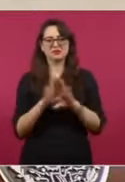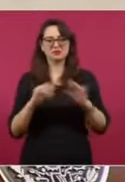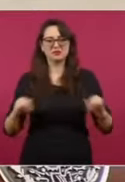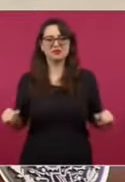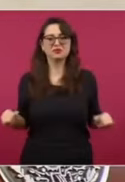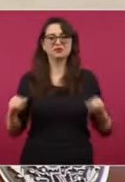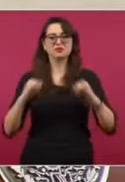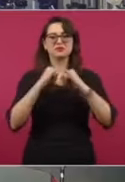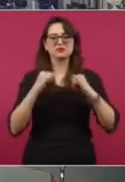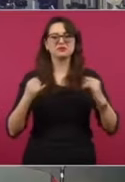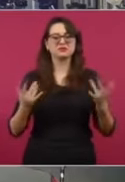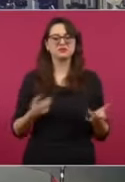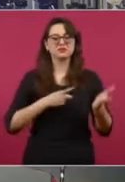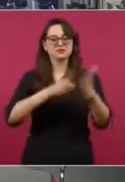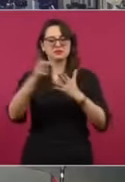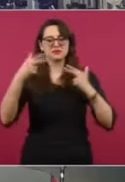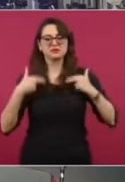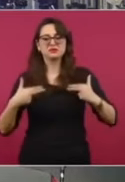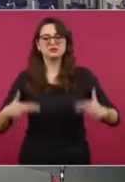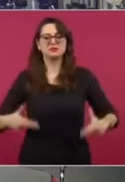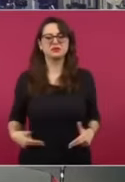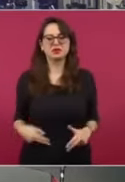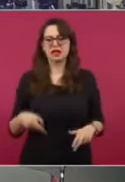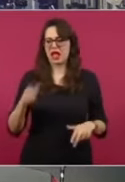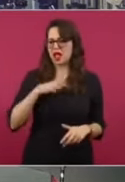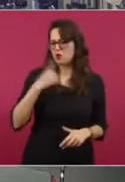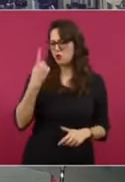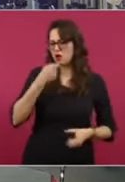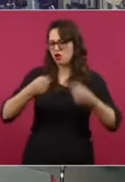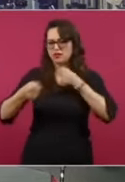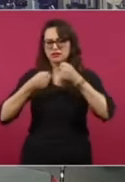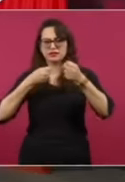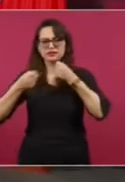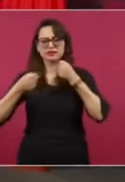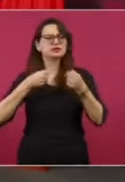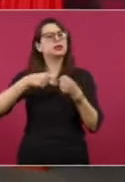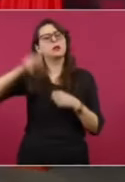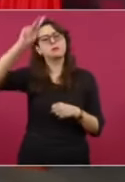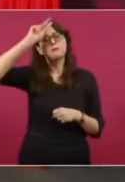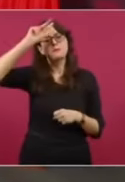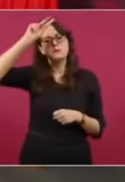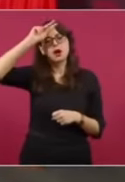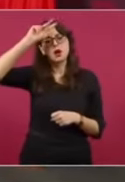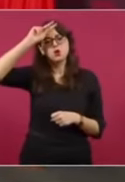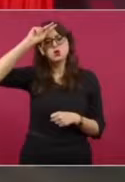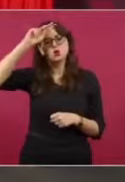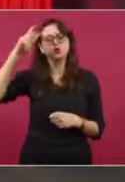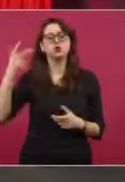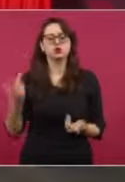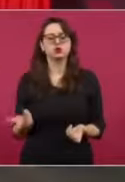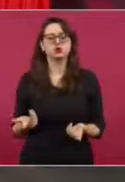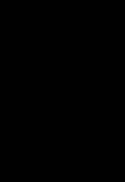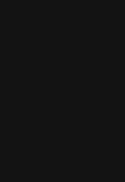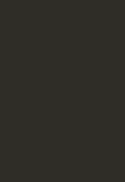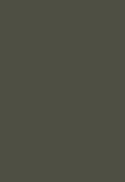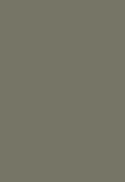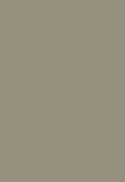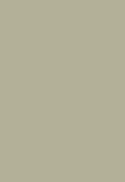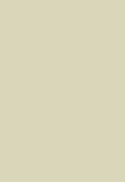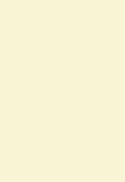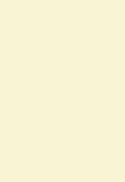¿qué hacen cuando…? ¿Cuándo…? ¿Cuándo…?